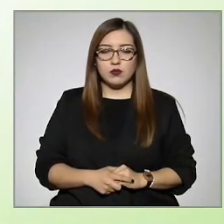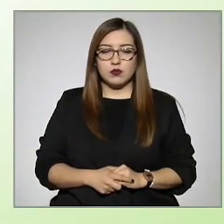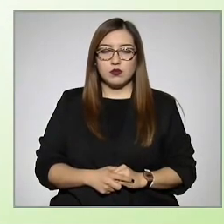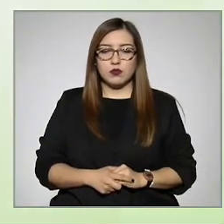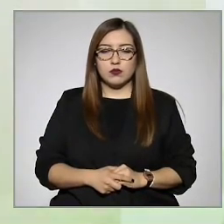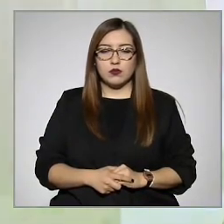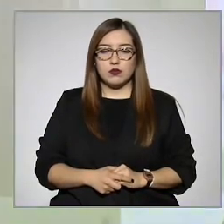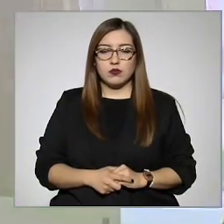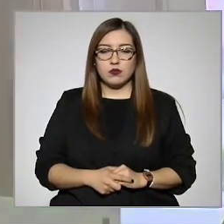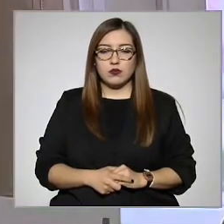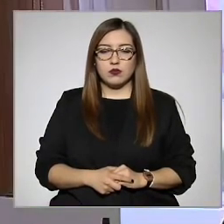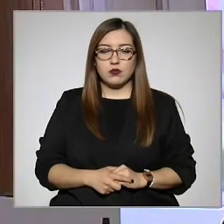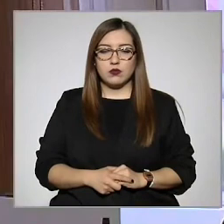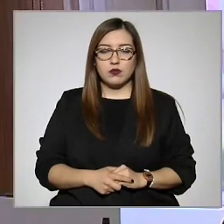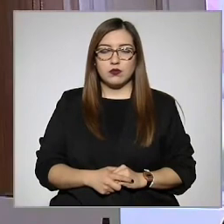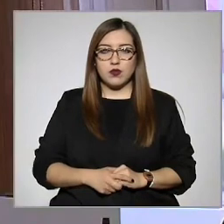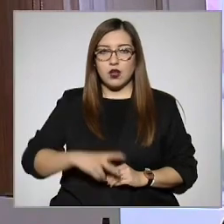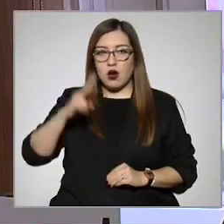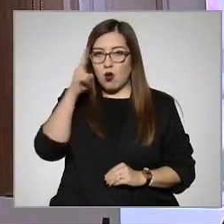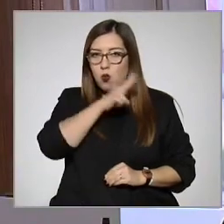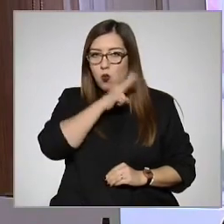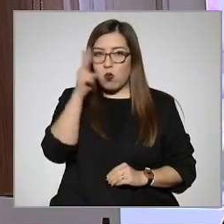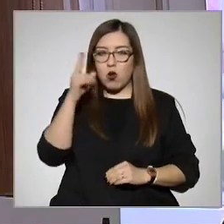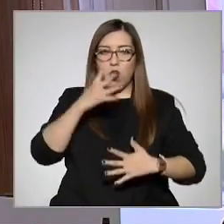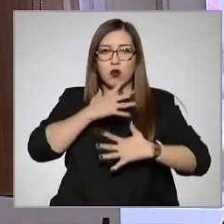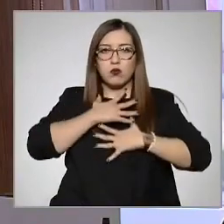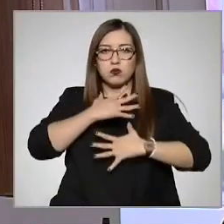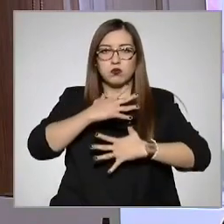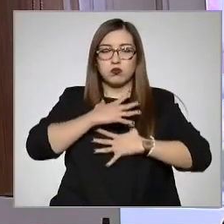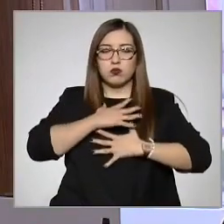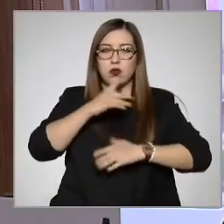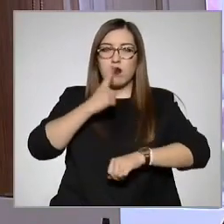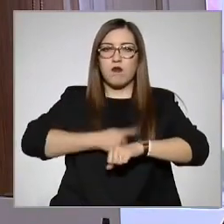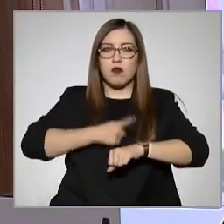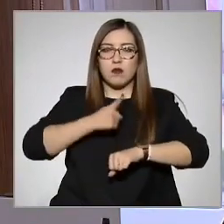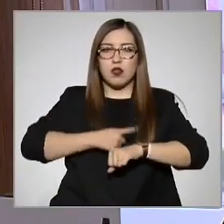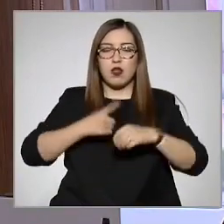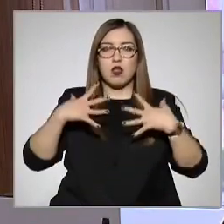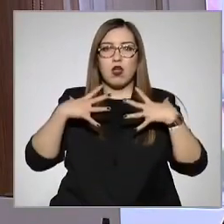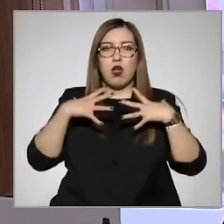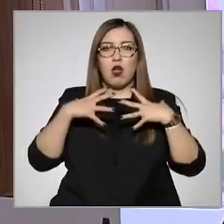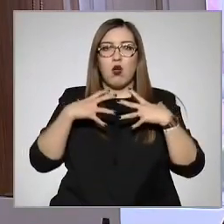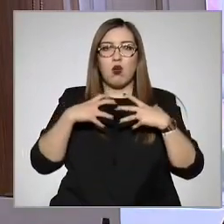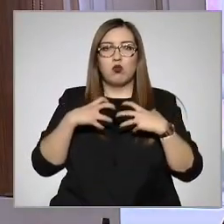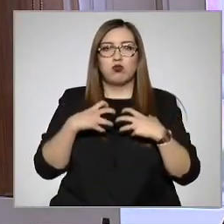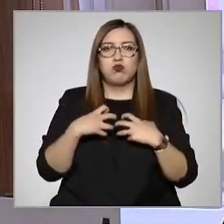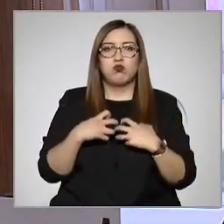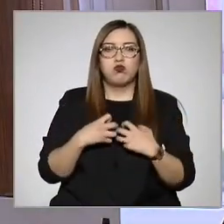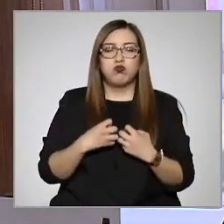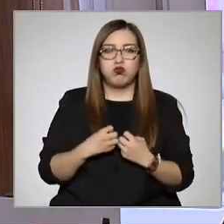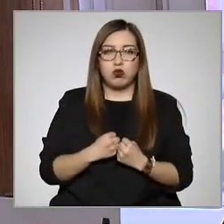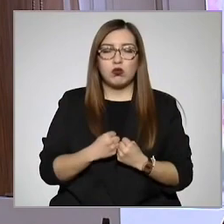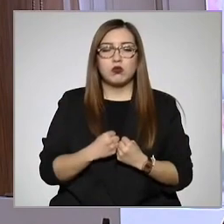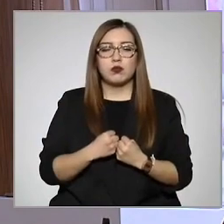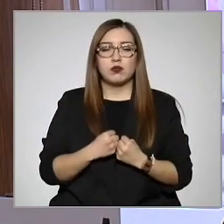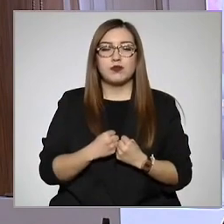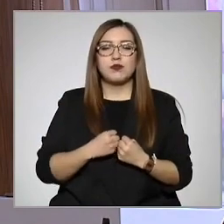El asma es una enfermedad pulmonar que generalmente